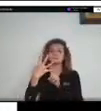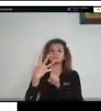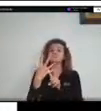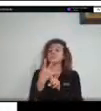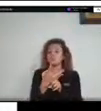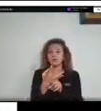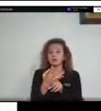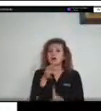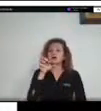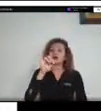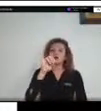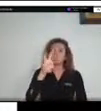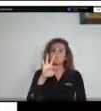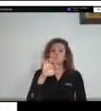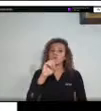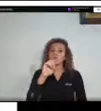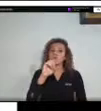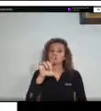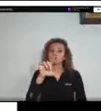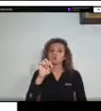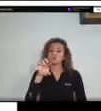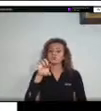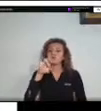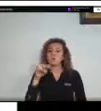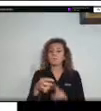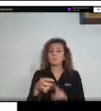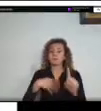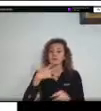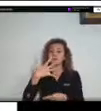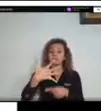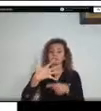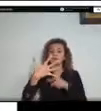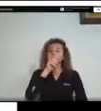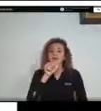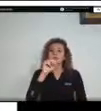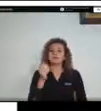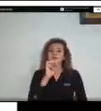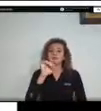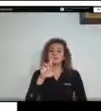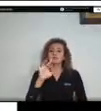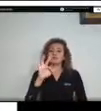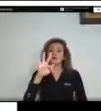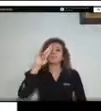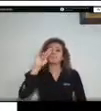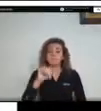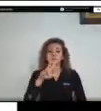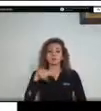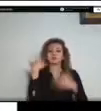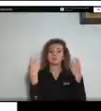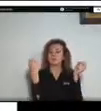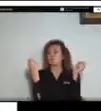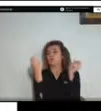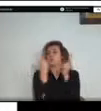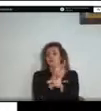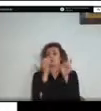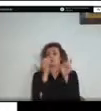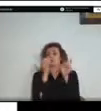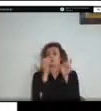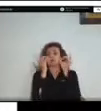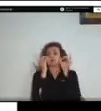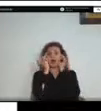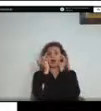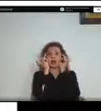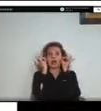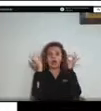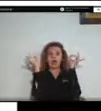donde se presenta más alto riesgo y también riesgo alto. Nuestra ciudad de Villavicencio, la capital del